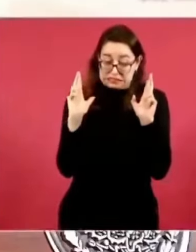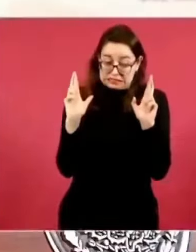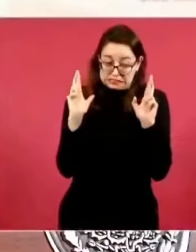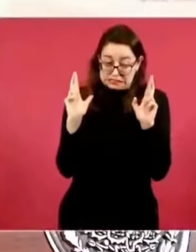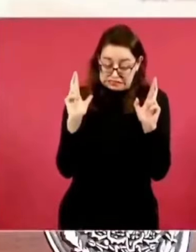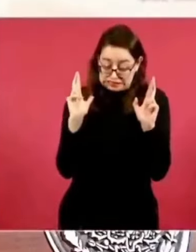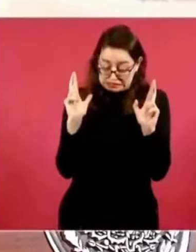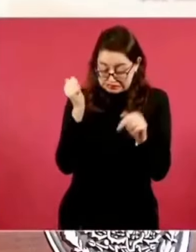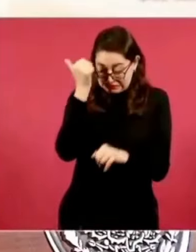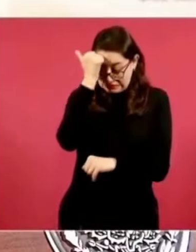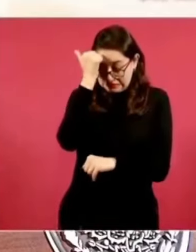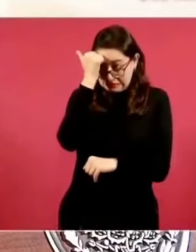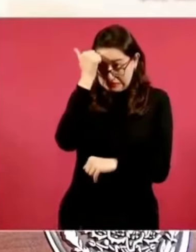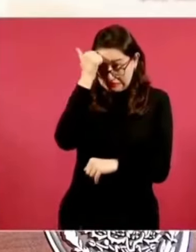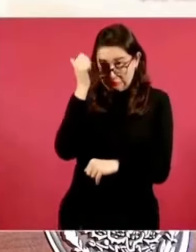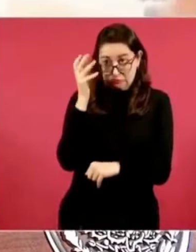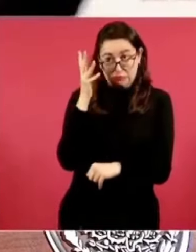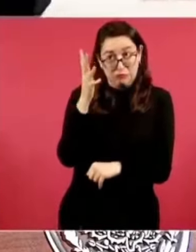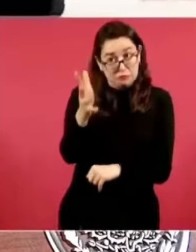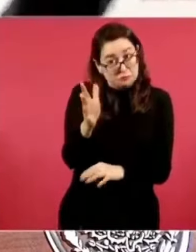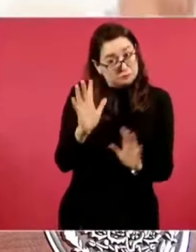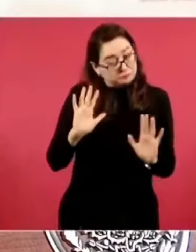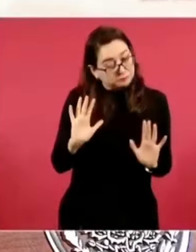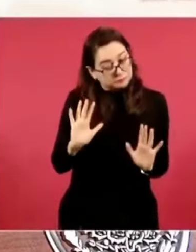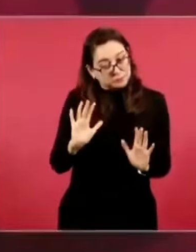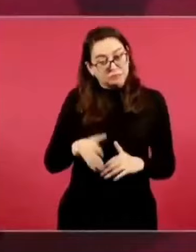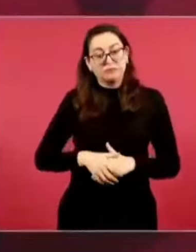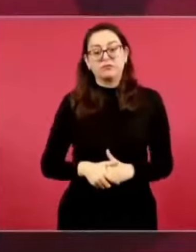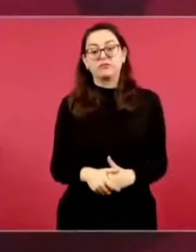Tocó madera. ¿Qué es lo que hay?